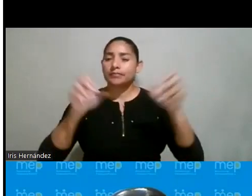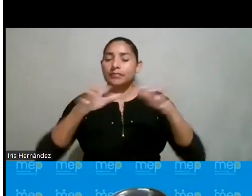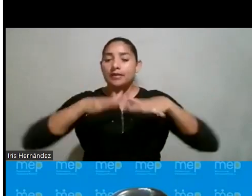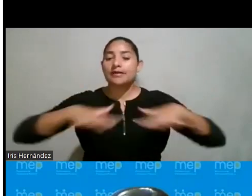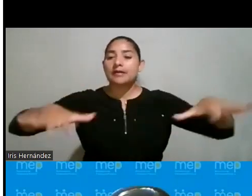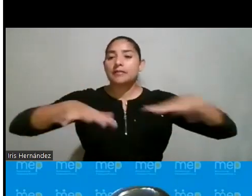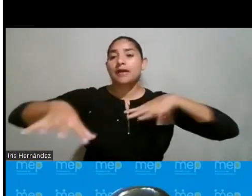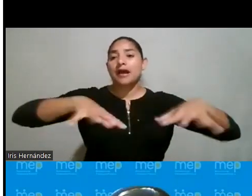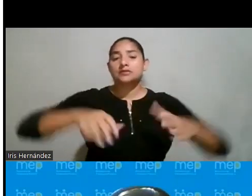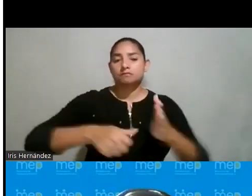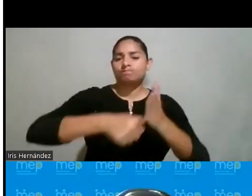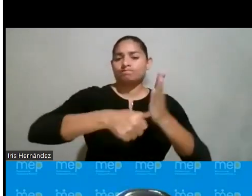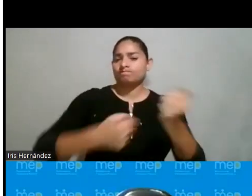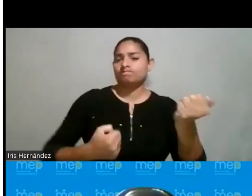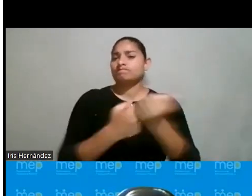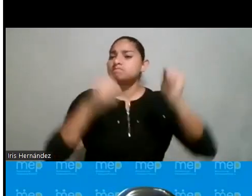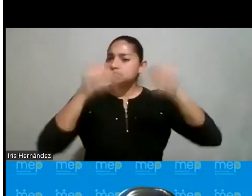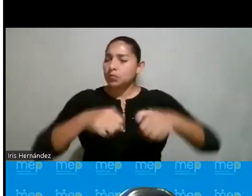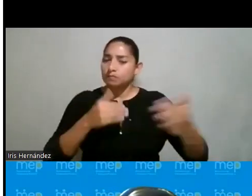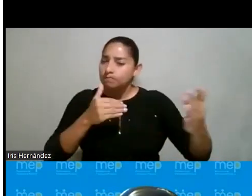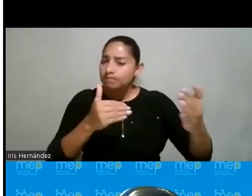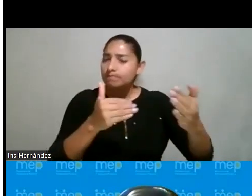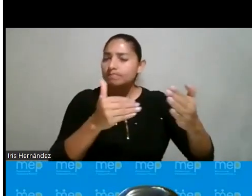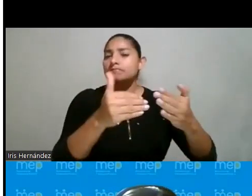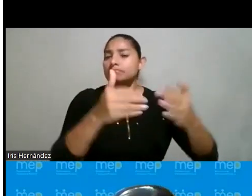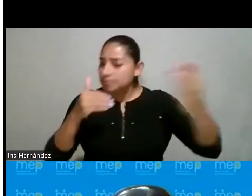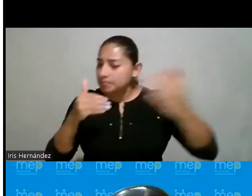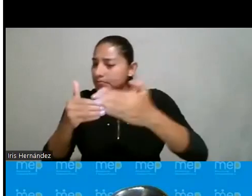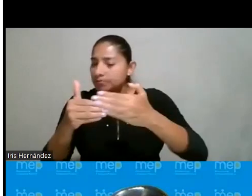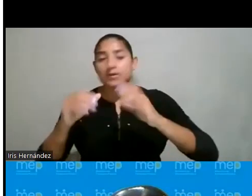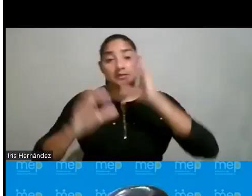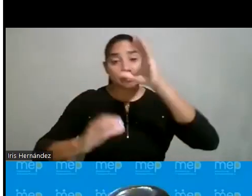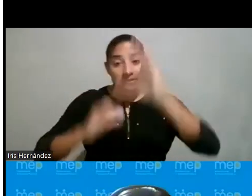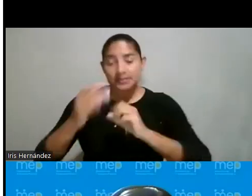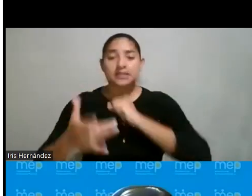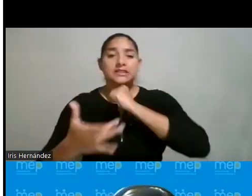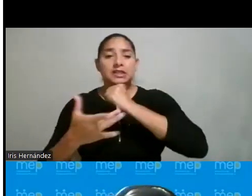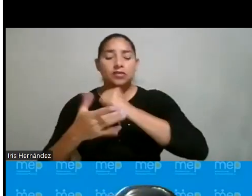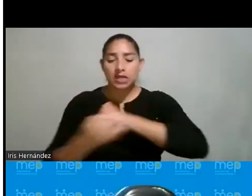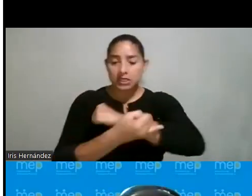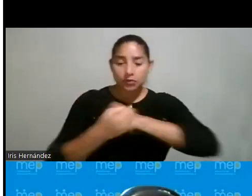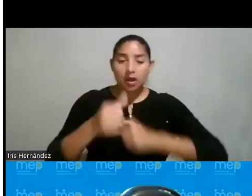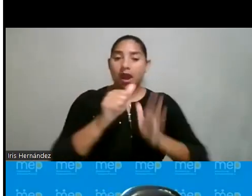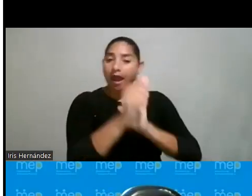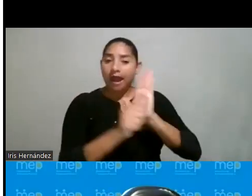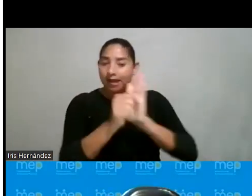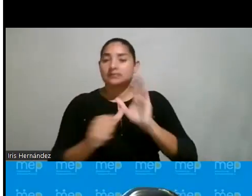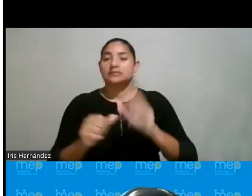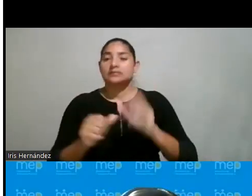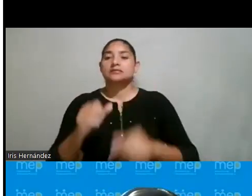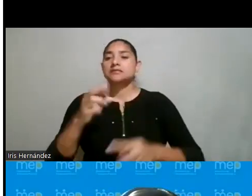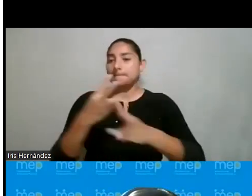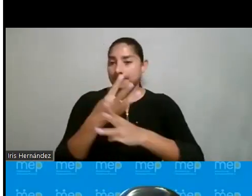o acciones afirmativas, ¿verdad? Para poder acercarlas a las áreas de ciencia, tecnología, ingeniería, artes y matemáticas.